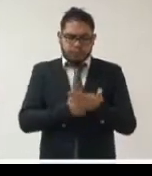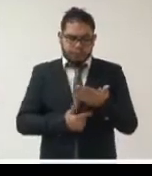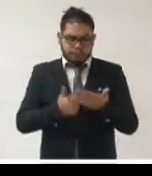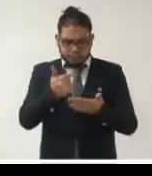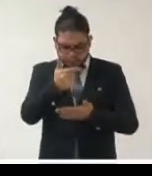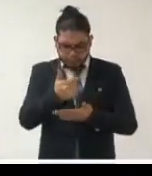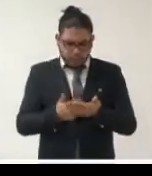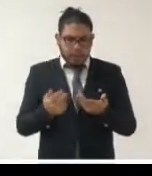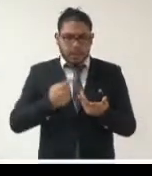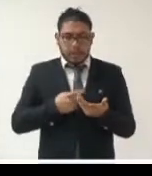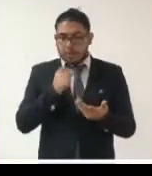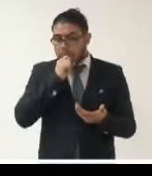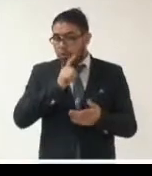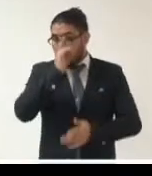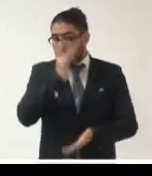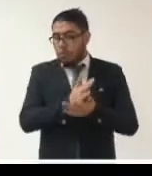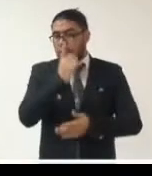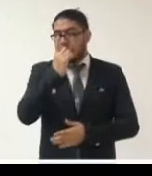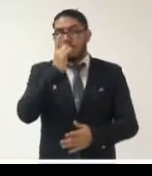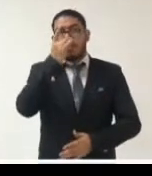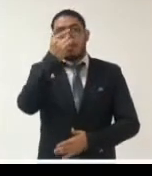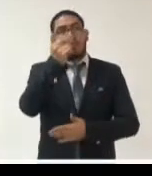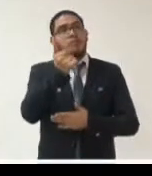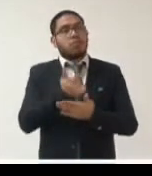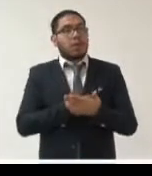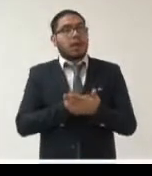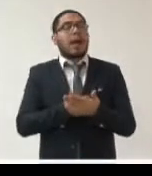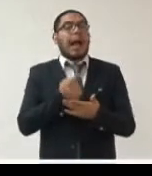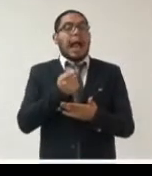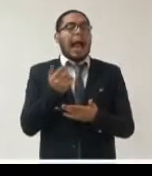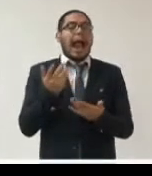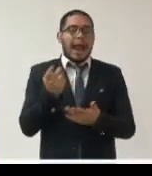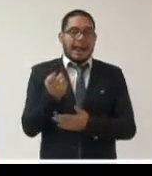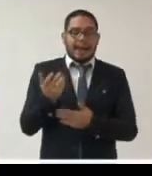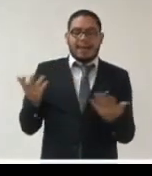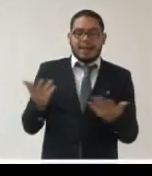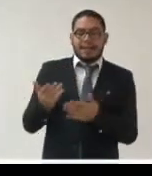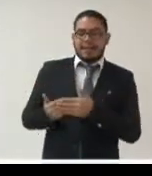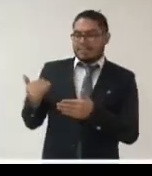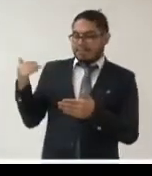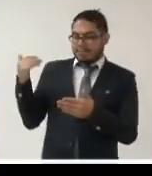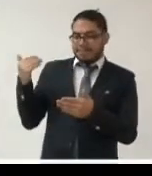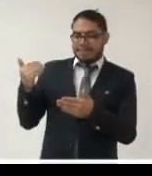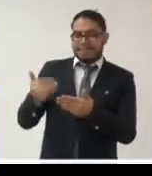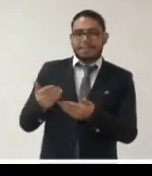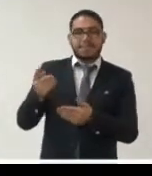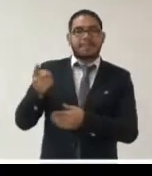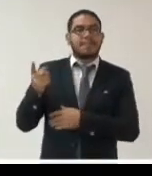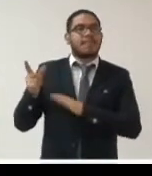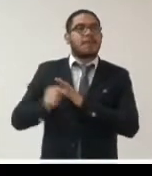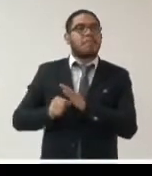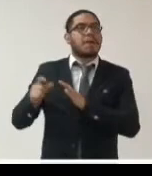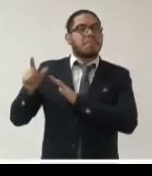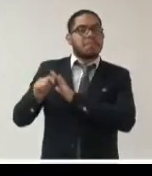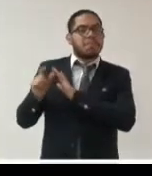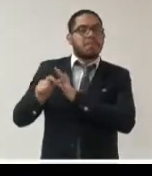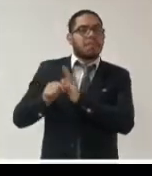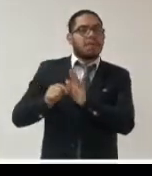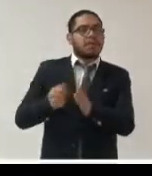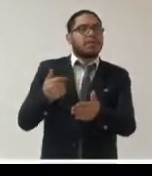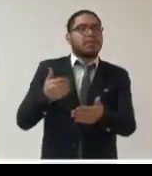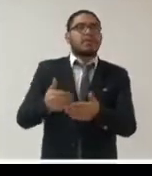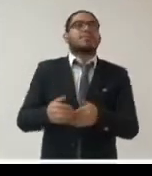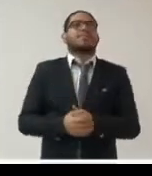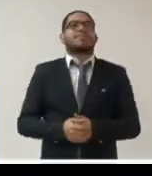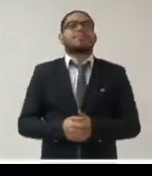elaborar un listado único que es lo que se ha hecho en estos meses durante la pandemia sobre esto además de modo